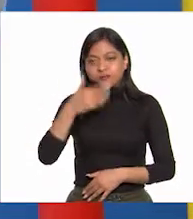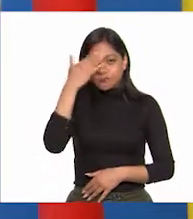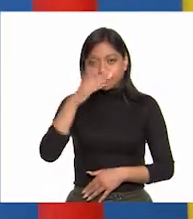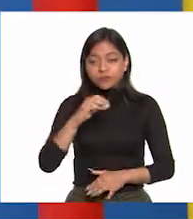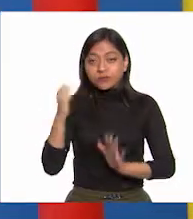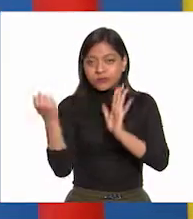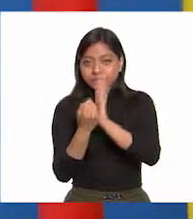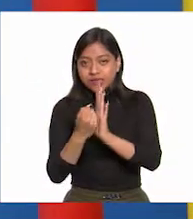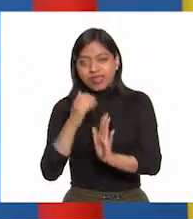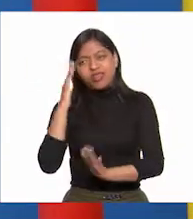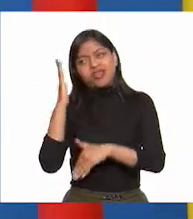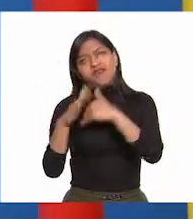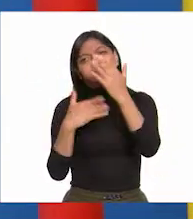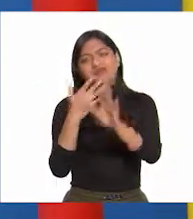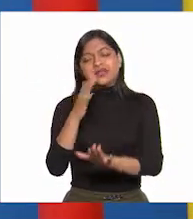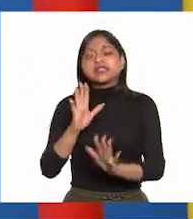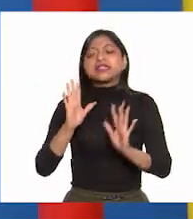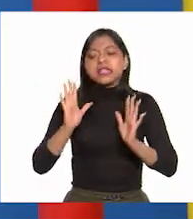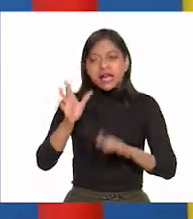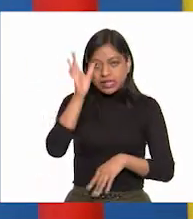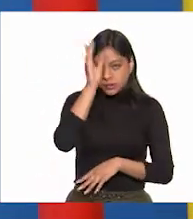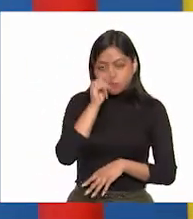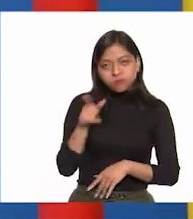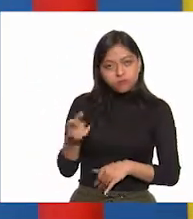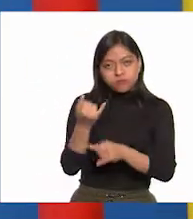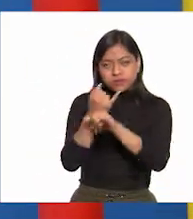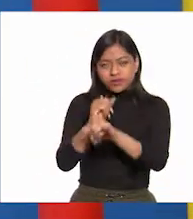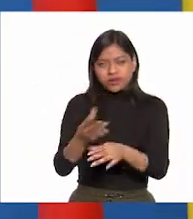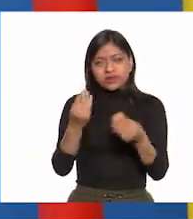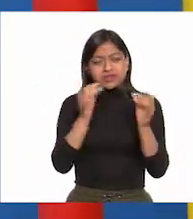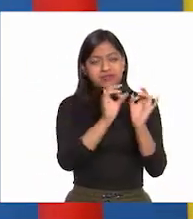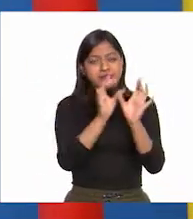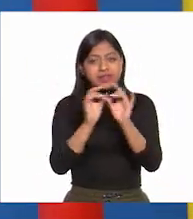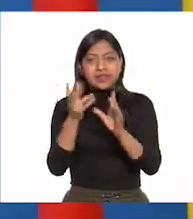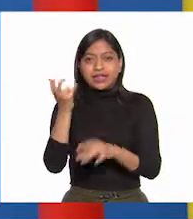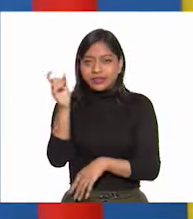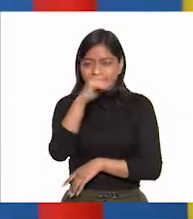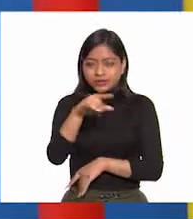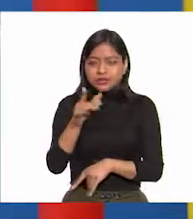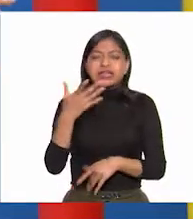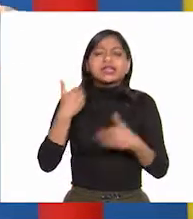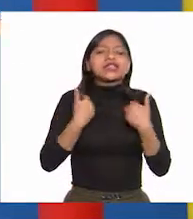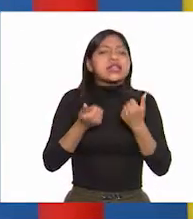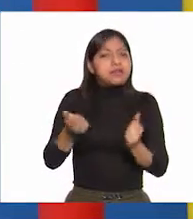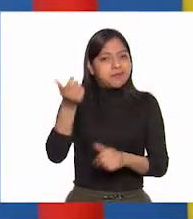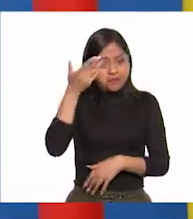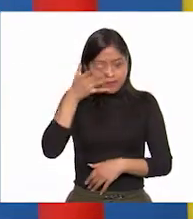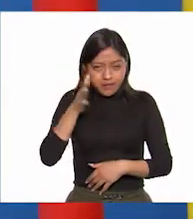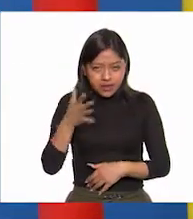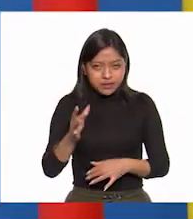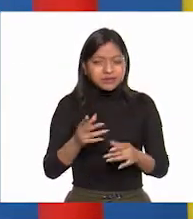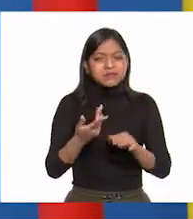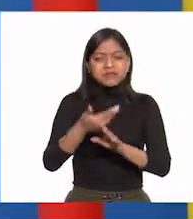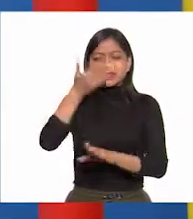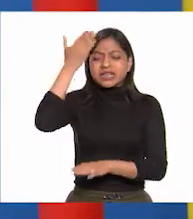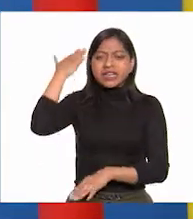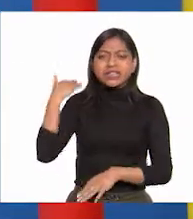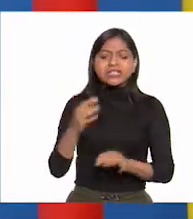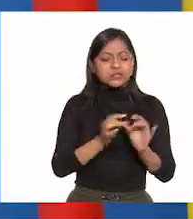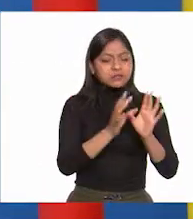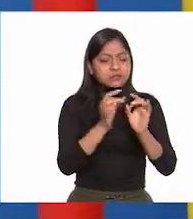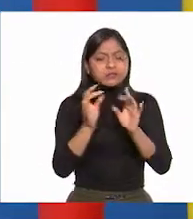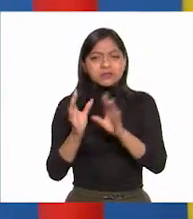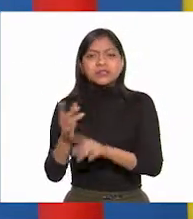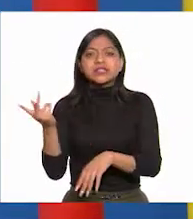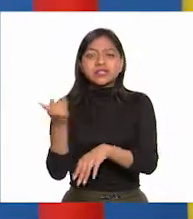hasta varios años después. Son muchas cosas, pero con esto ya tenemos un panorama general de lo que sucedió en este